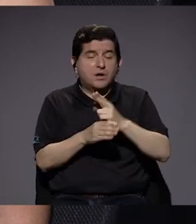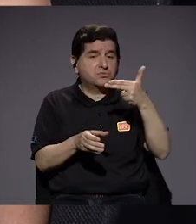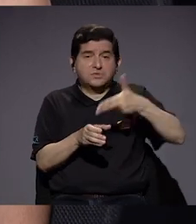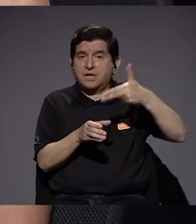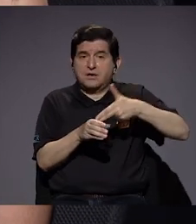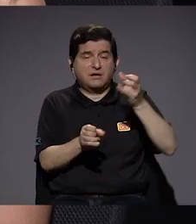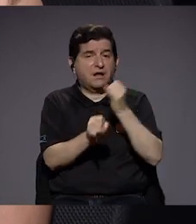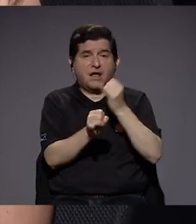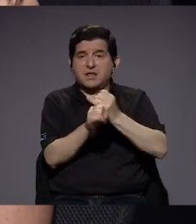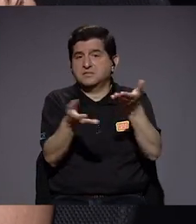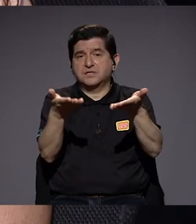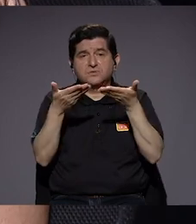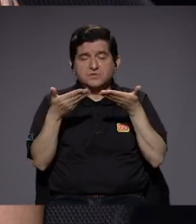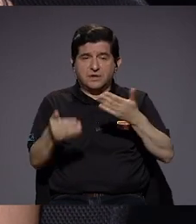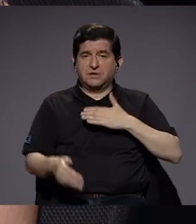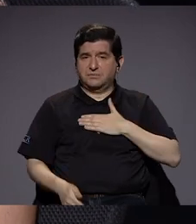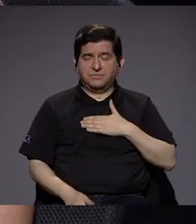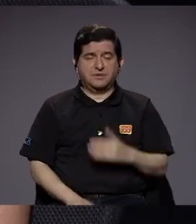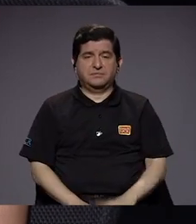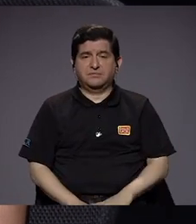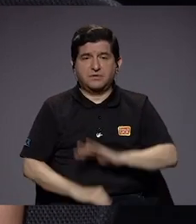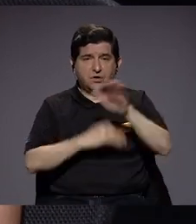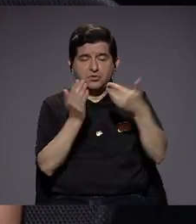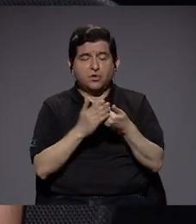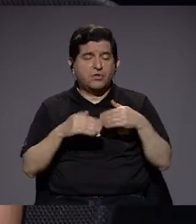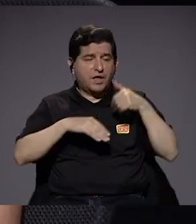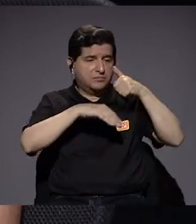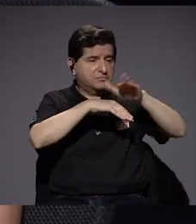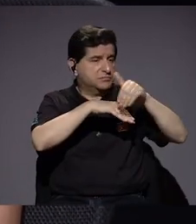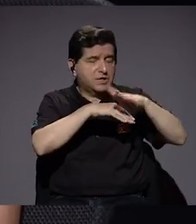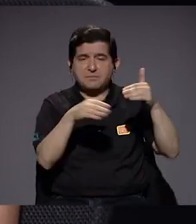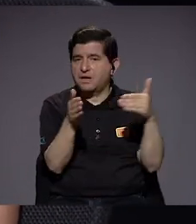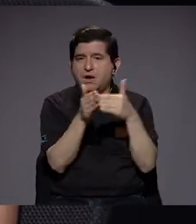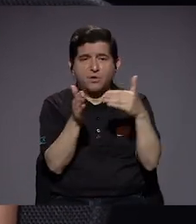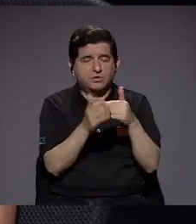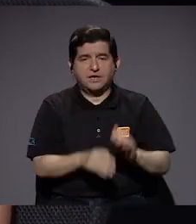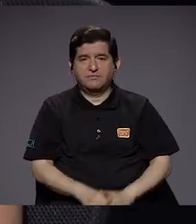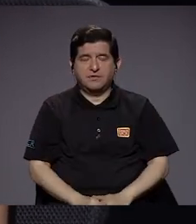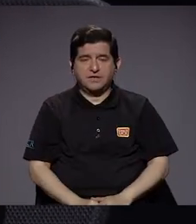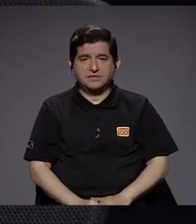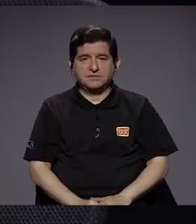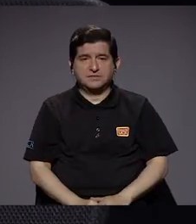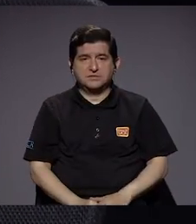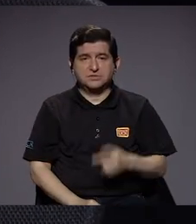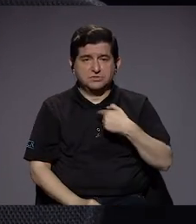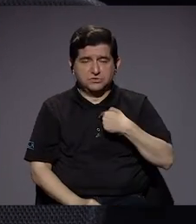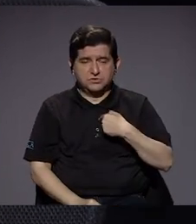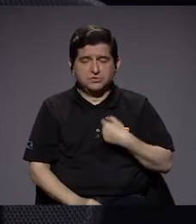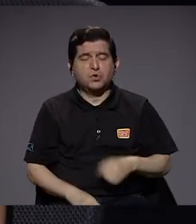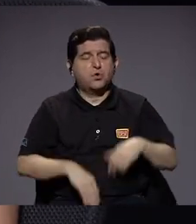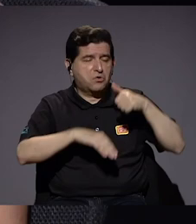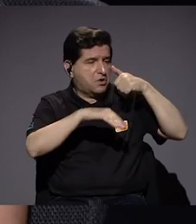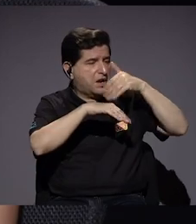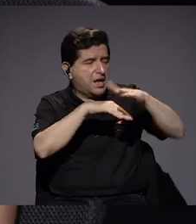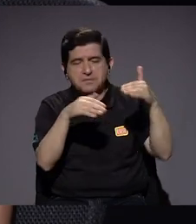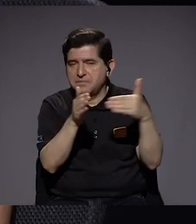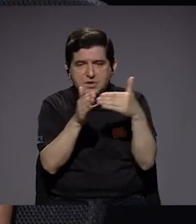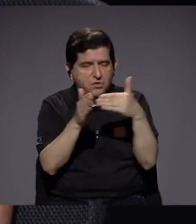gasolina que la institución me ha brindado. Toda se regresa para mí de parte del Estado. La recibo, la guardo y se regresa.